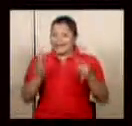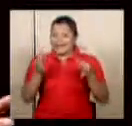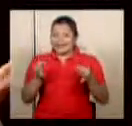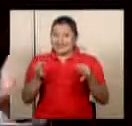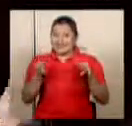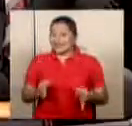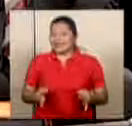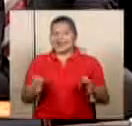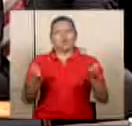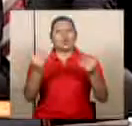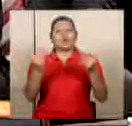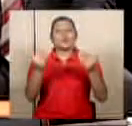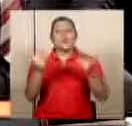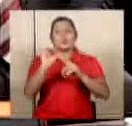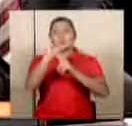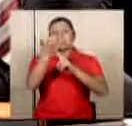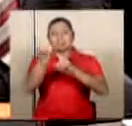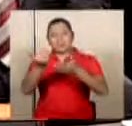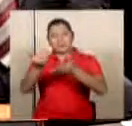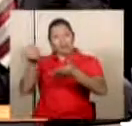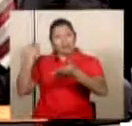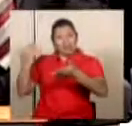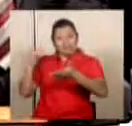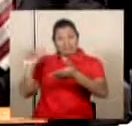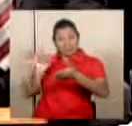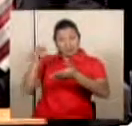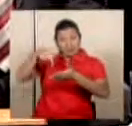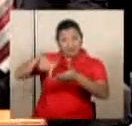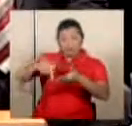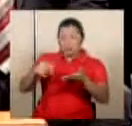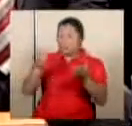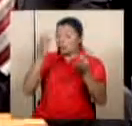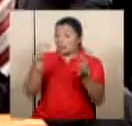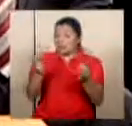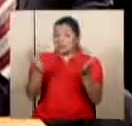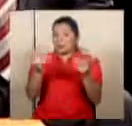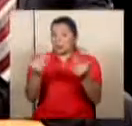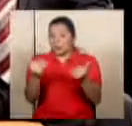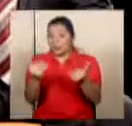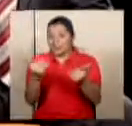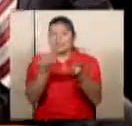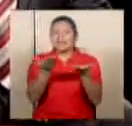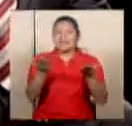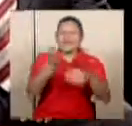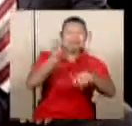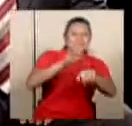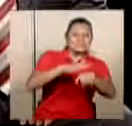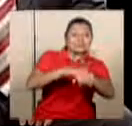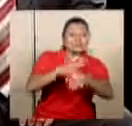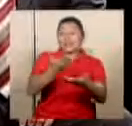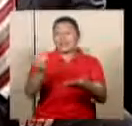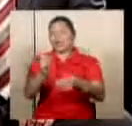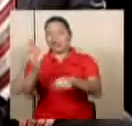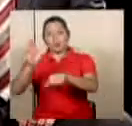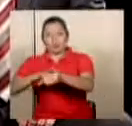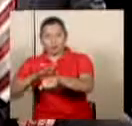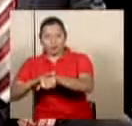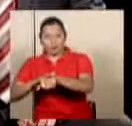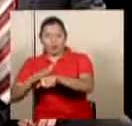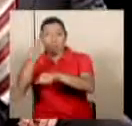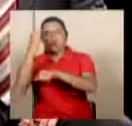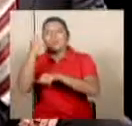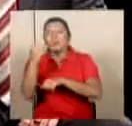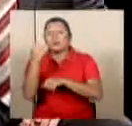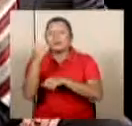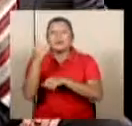precedente en caso de que esa apelación puede esperar de qué es lo que se va a aprobar o no se iría a aprobar porque técnicamente entonces se